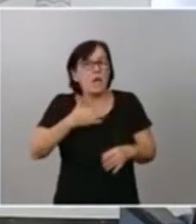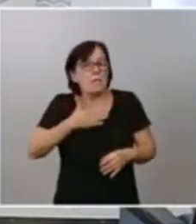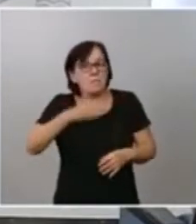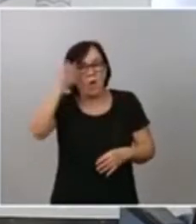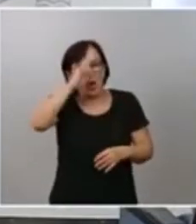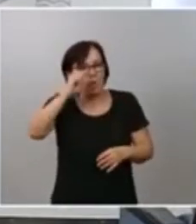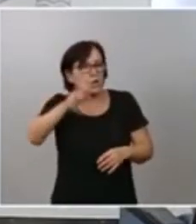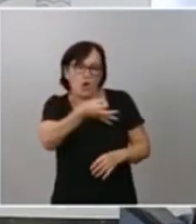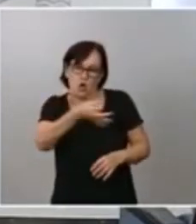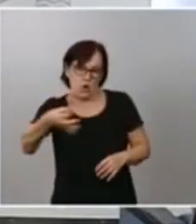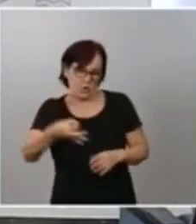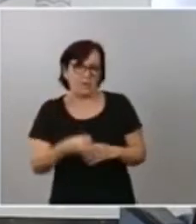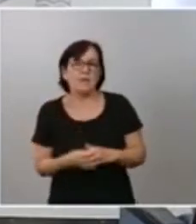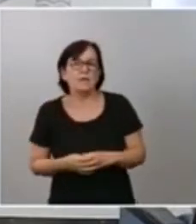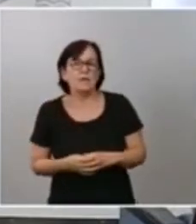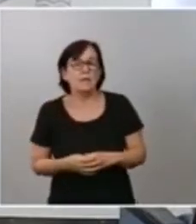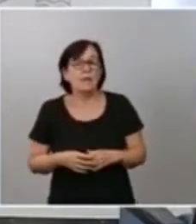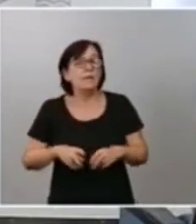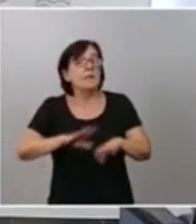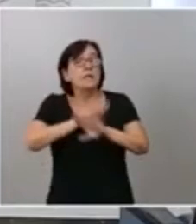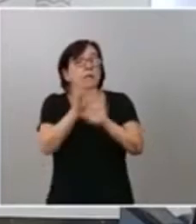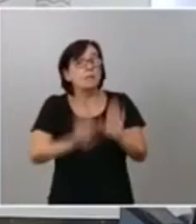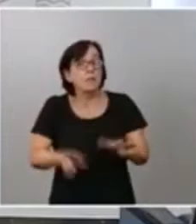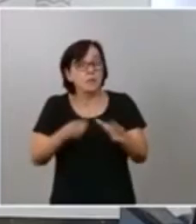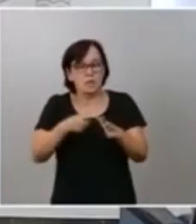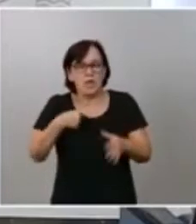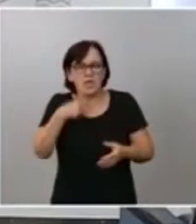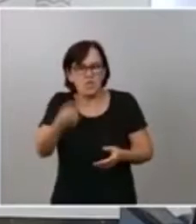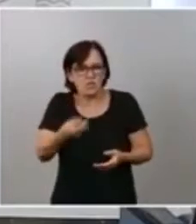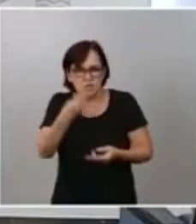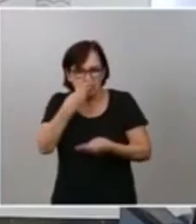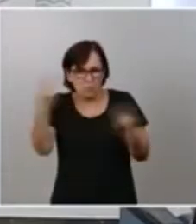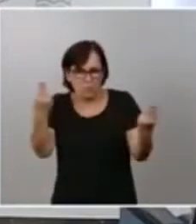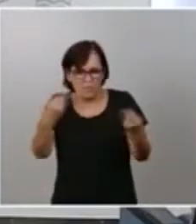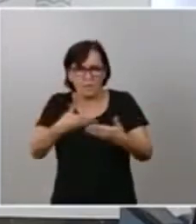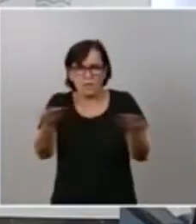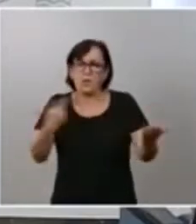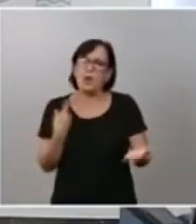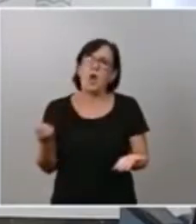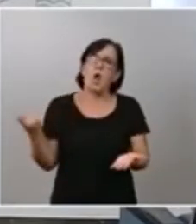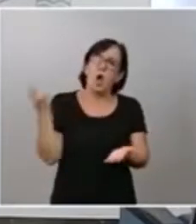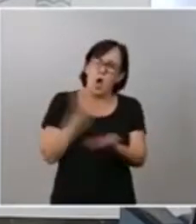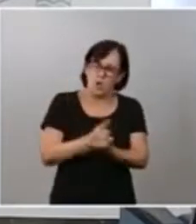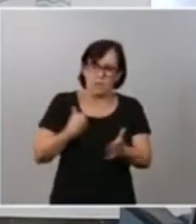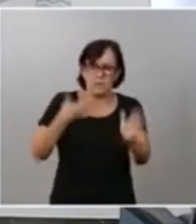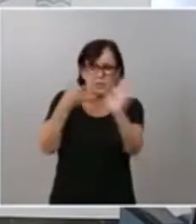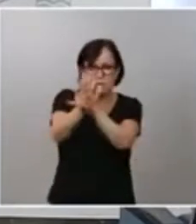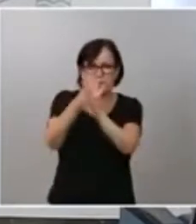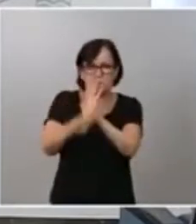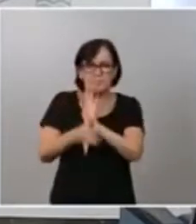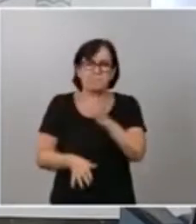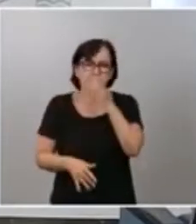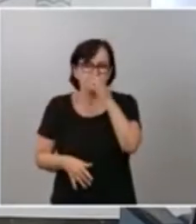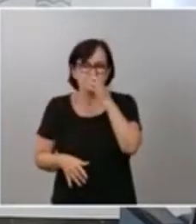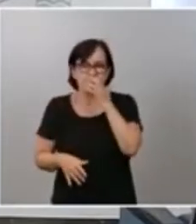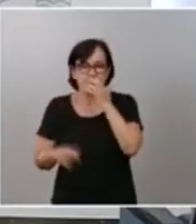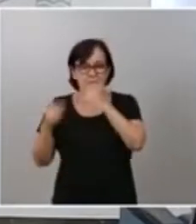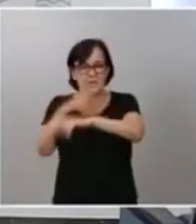Y, por último, lo he dicho públicamente, pero quiero volver a subrayarlo hoy. El Gobierno que yo